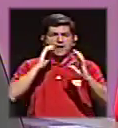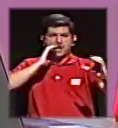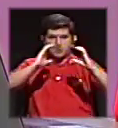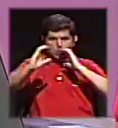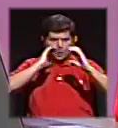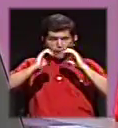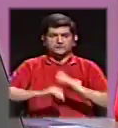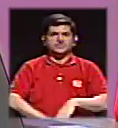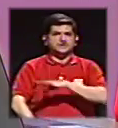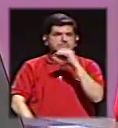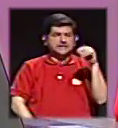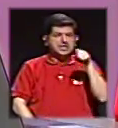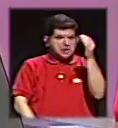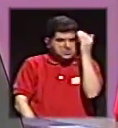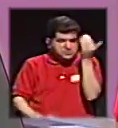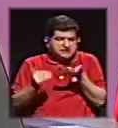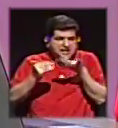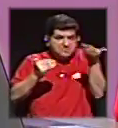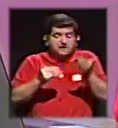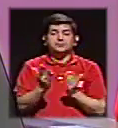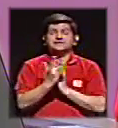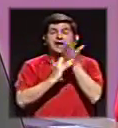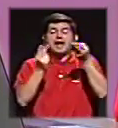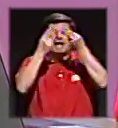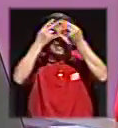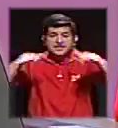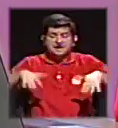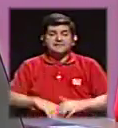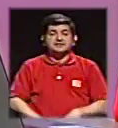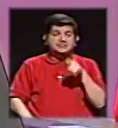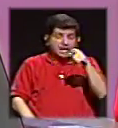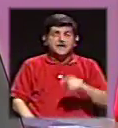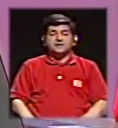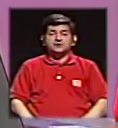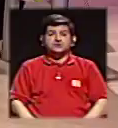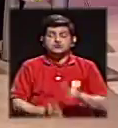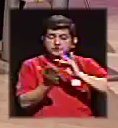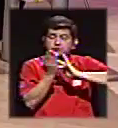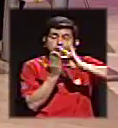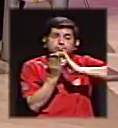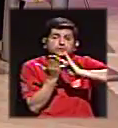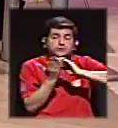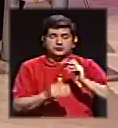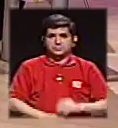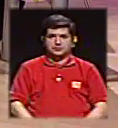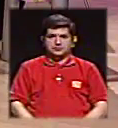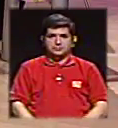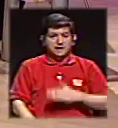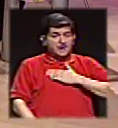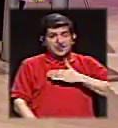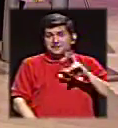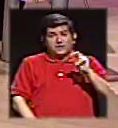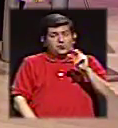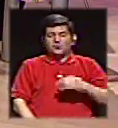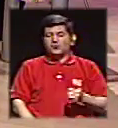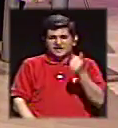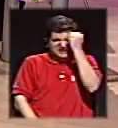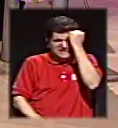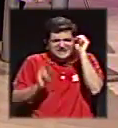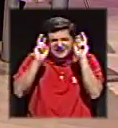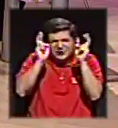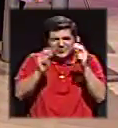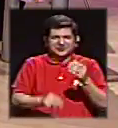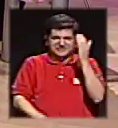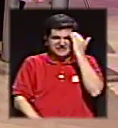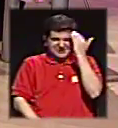y se enteran de las cosas por internet desde sus teléfonos móviles. Desde, bueno, el mío no, porque es muy tonto, pues ya